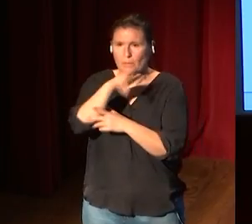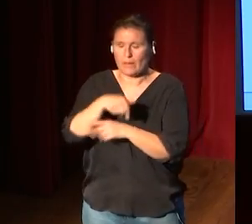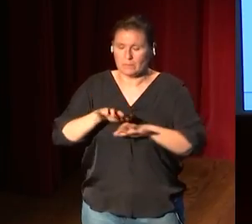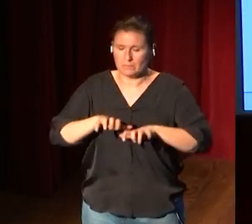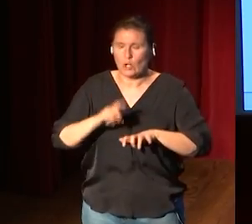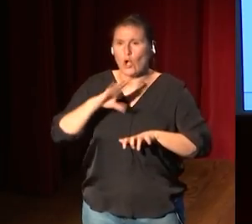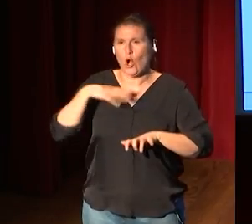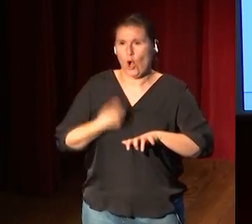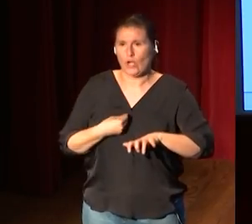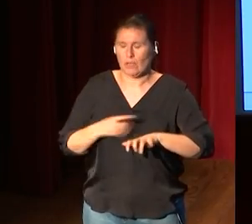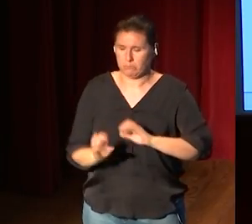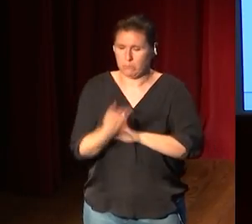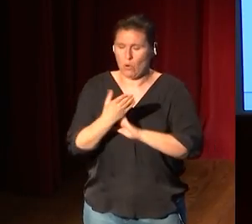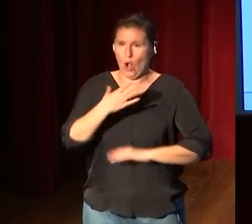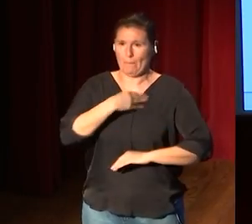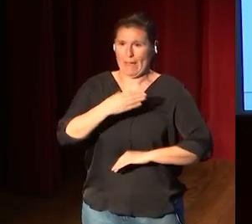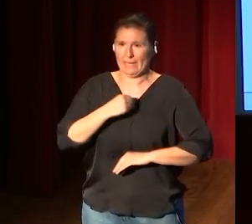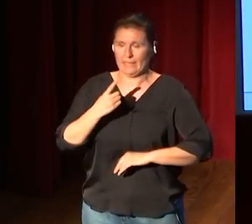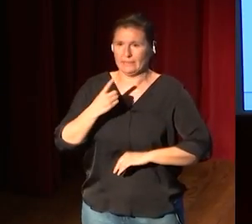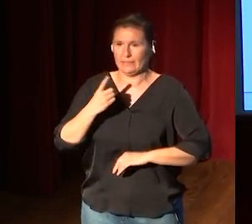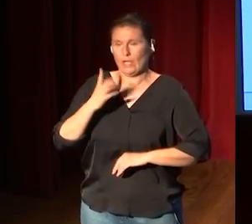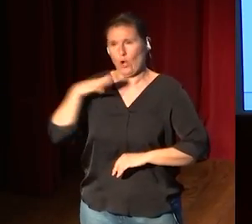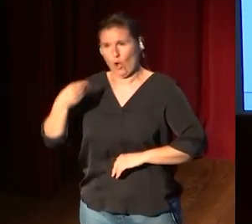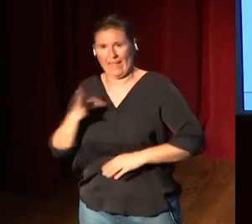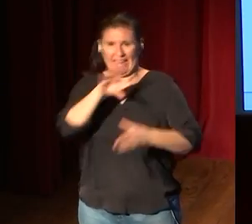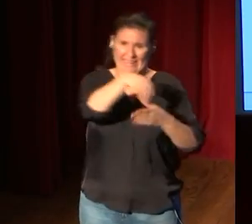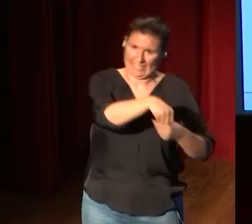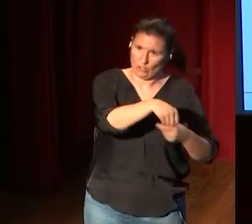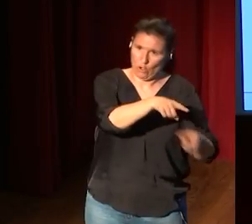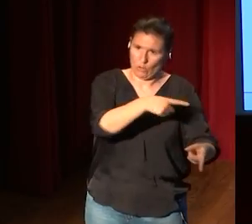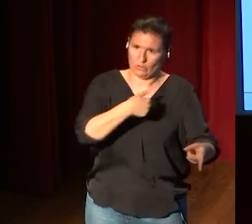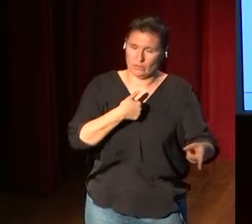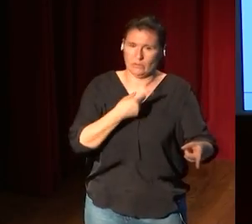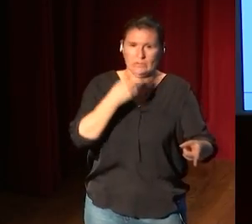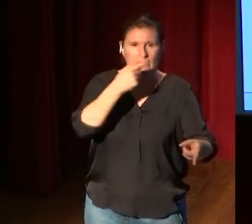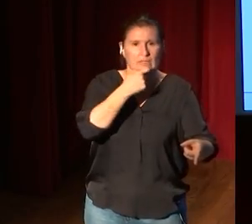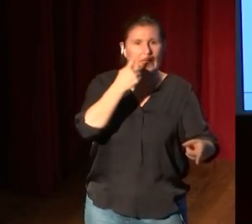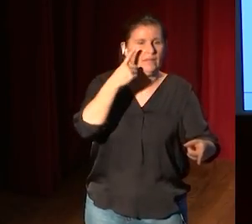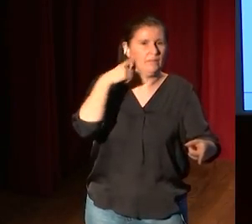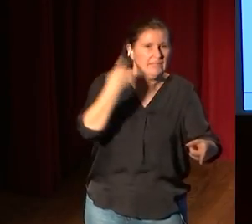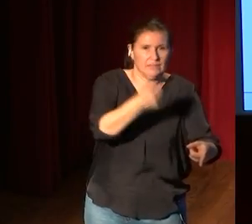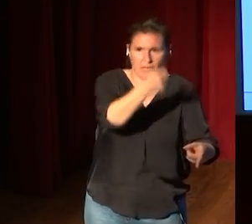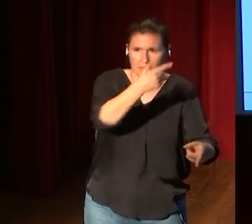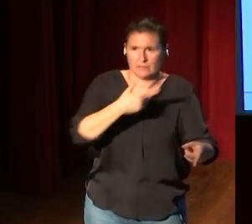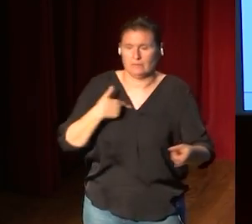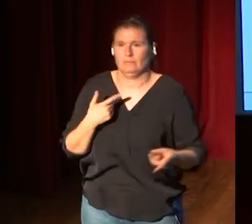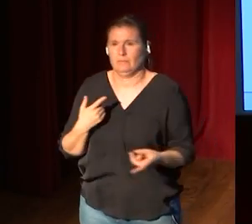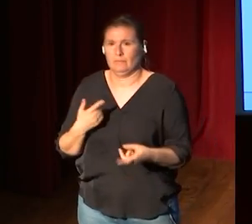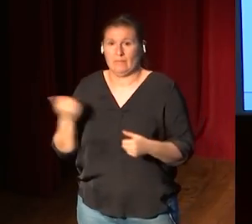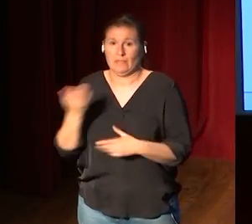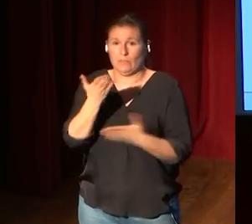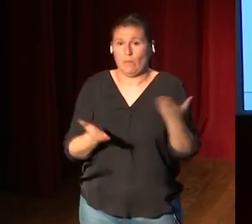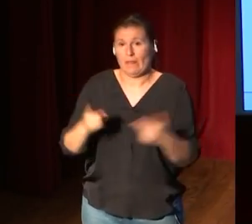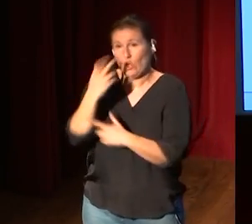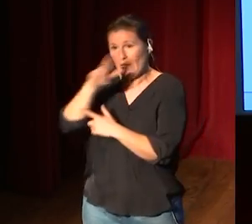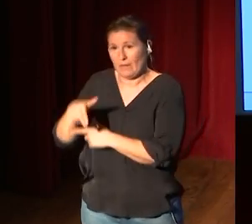aparezcan los papeles de Goya en el British porque hay más papel de Goya en el British que en el Prado por si no lo saben hay más obras de Goya en papel en el British Museum que